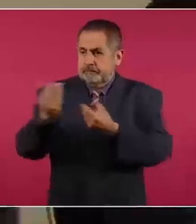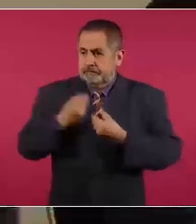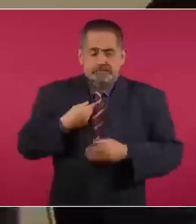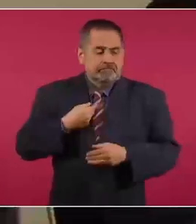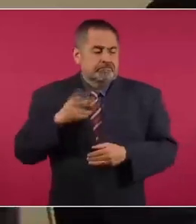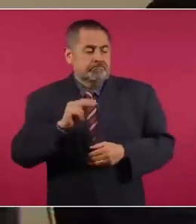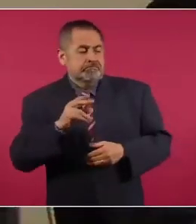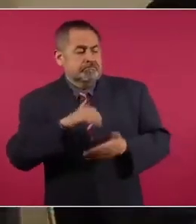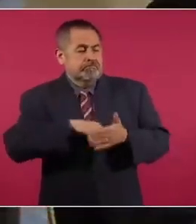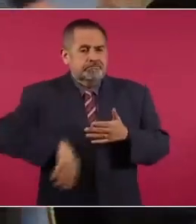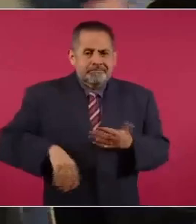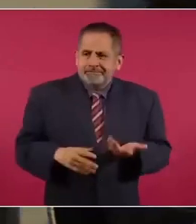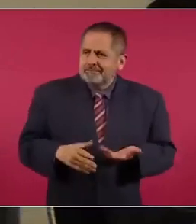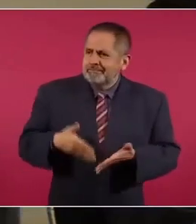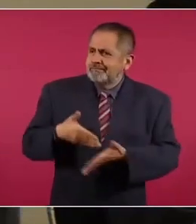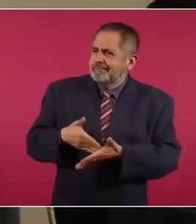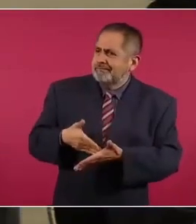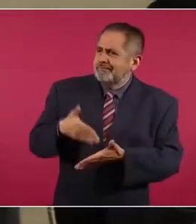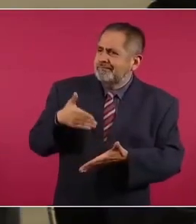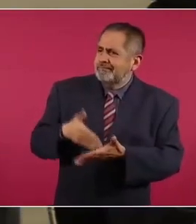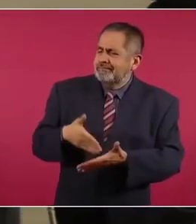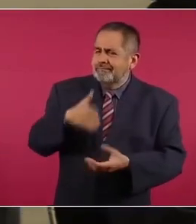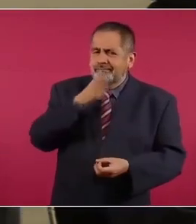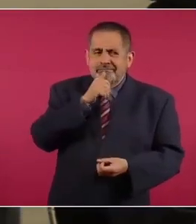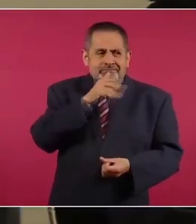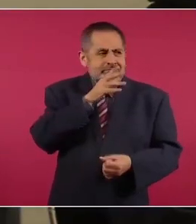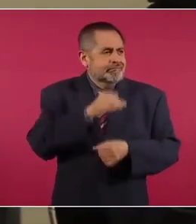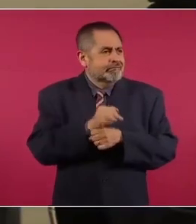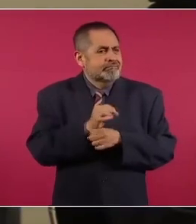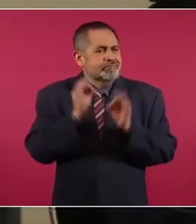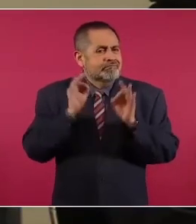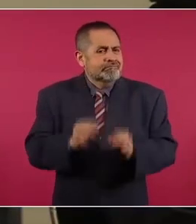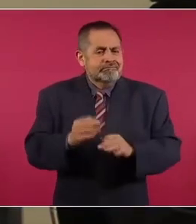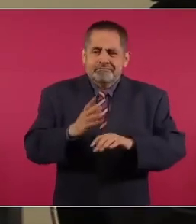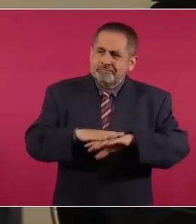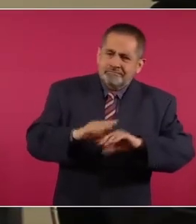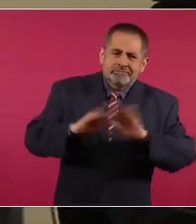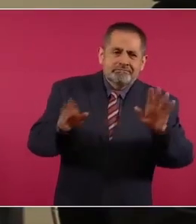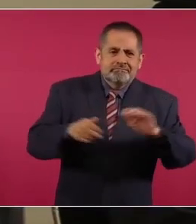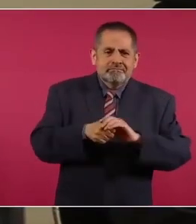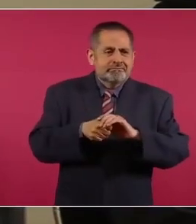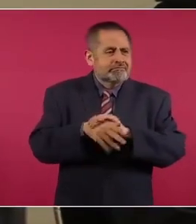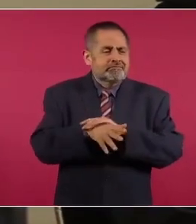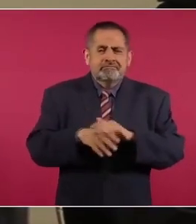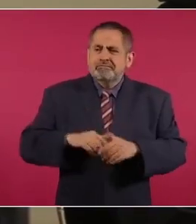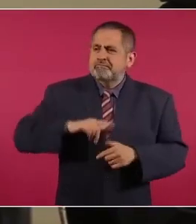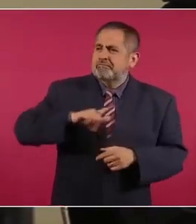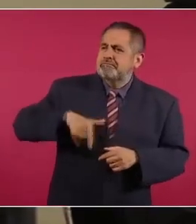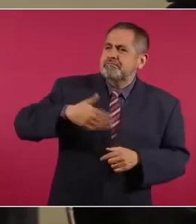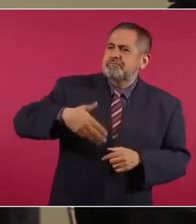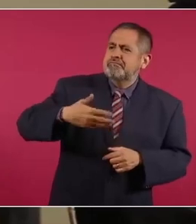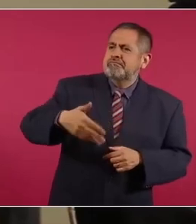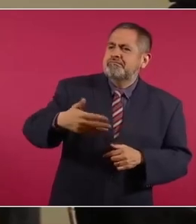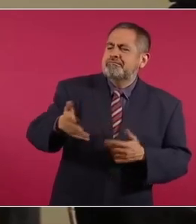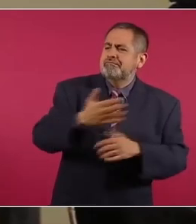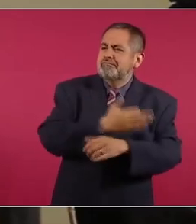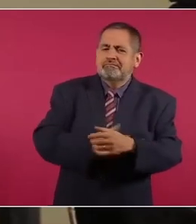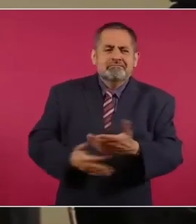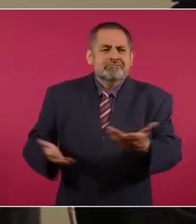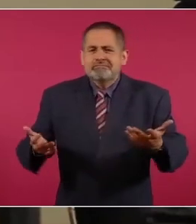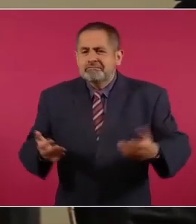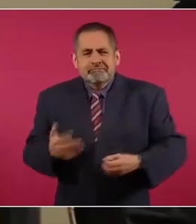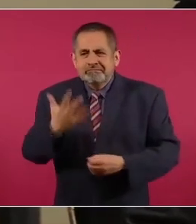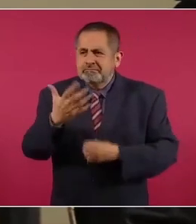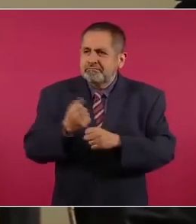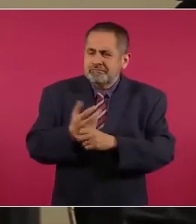provocan retrasos en la investigación de entre tres hasta cinco años. Yo le quiero preguntar, presidente, qué va a